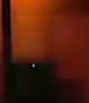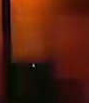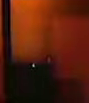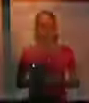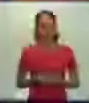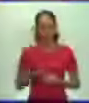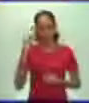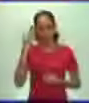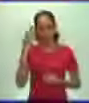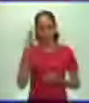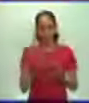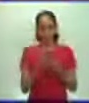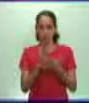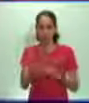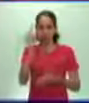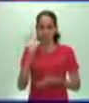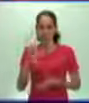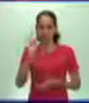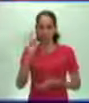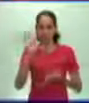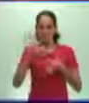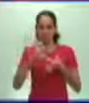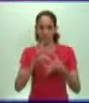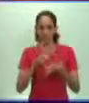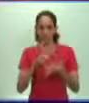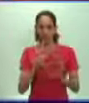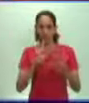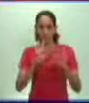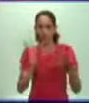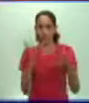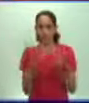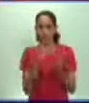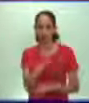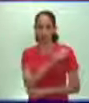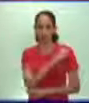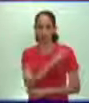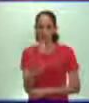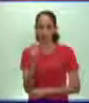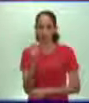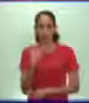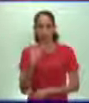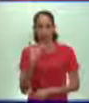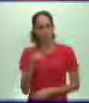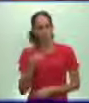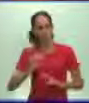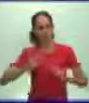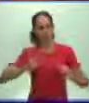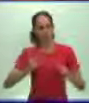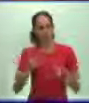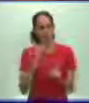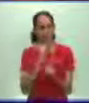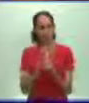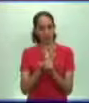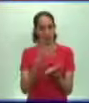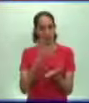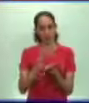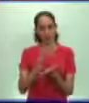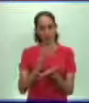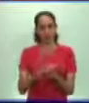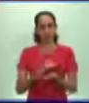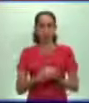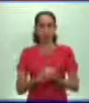Saludos estudiantes de séptimo grado, familias y profesores, que bueno que nos volvemos a encontrar para juntos poder